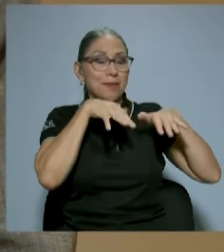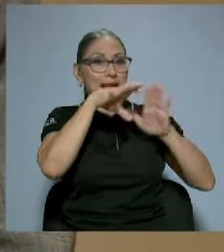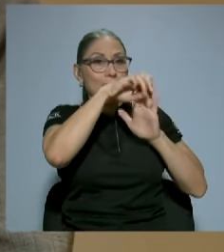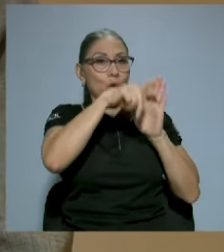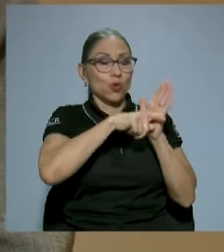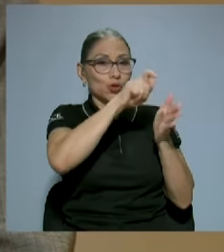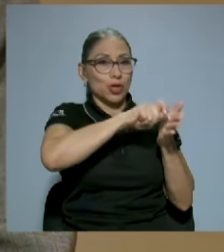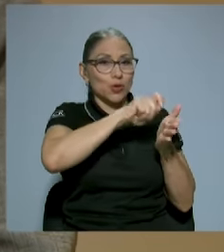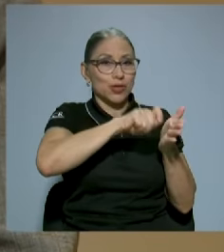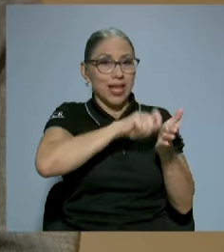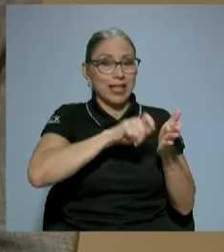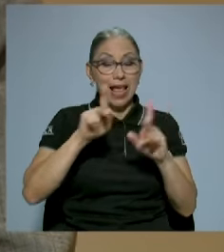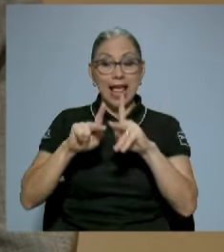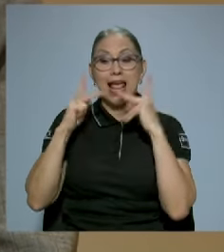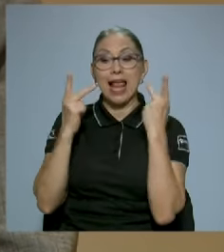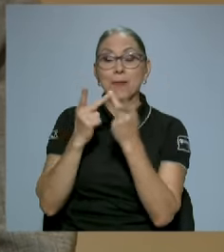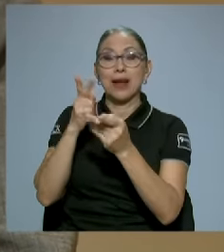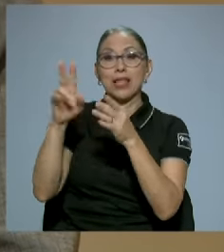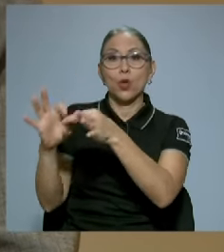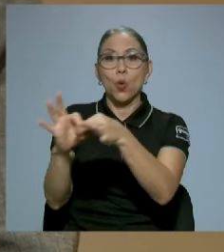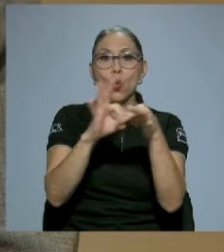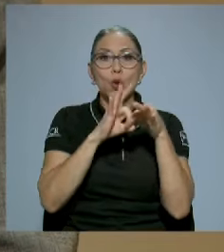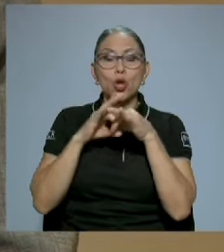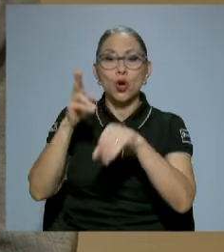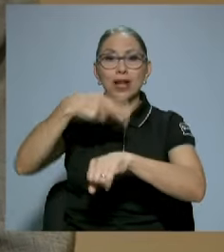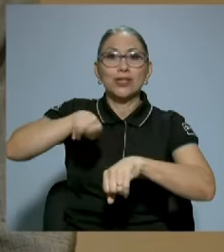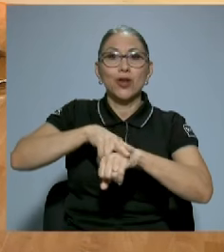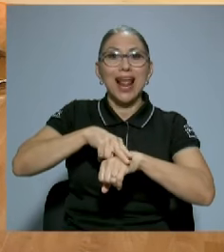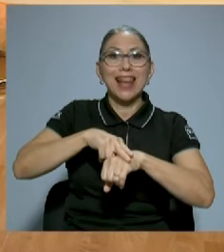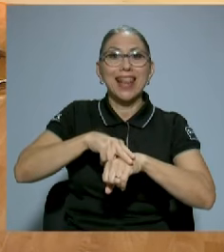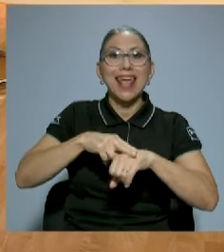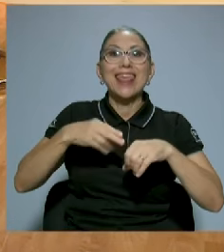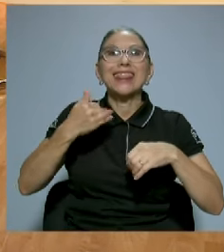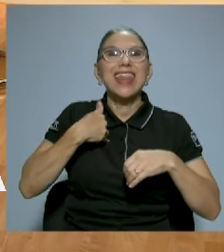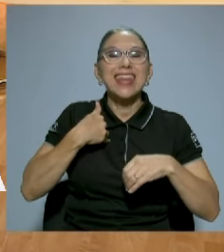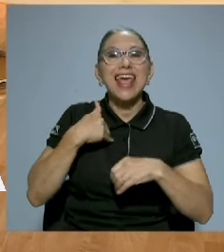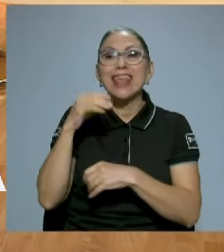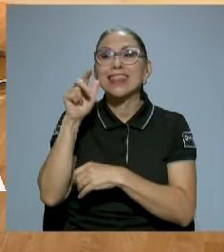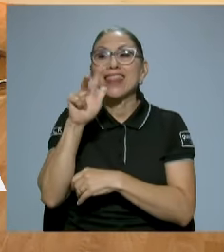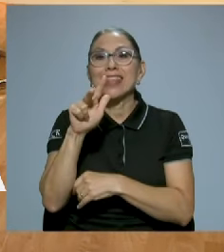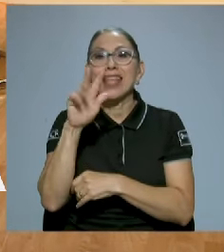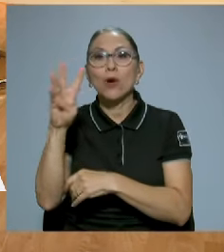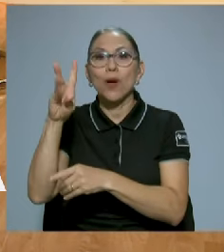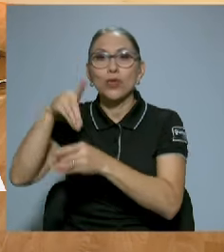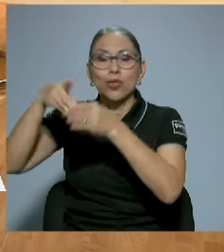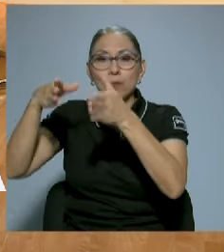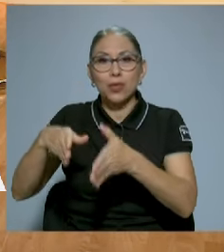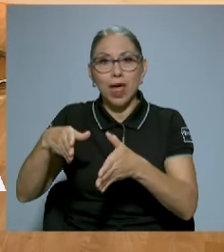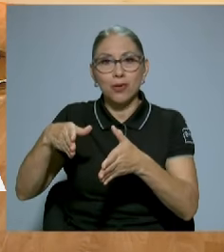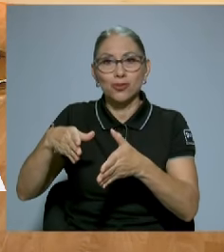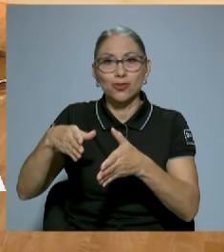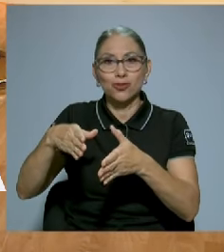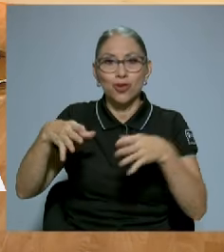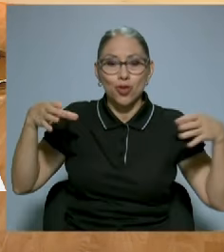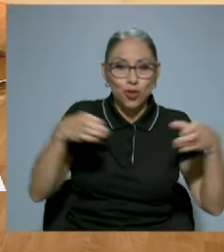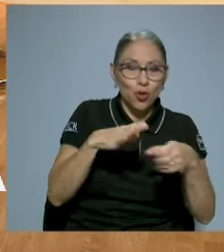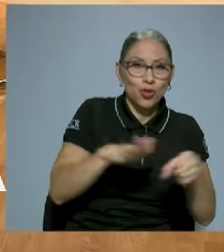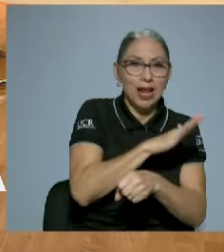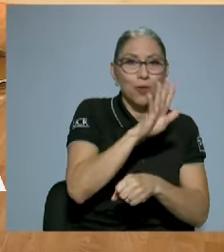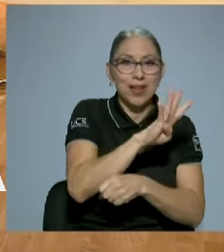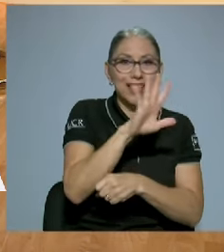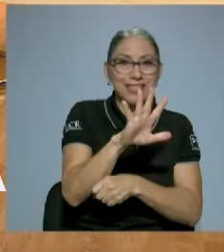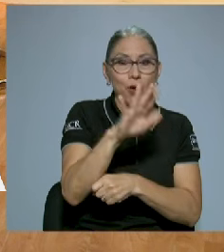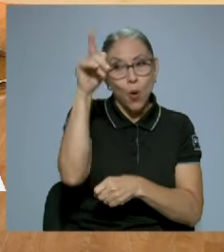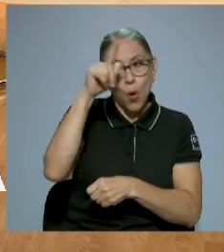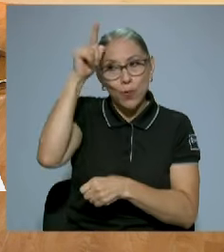Unión Nacional tenía 34 los 45 diputados, obviamente ellos tomaban las decisiones y decidieron tomar como